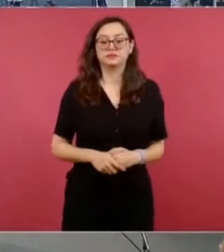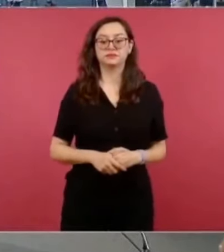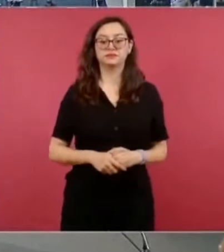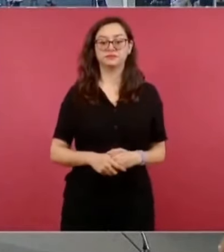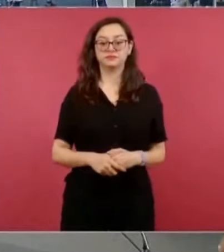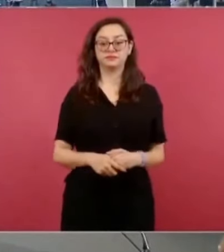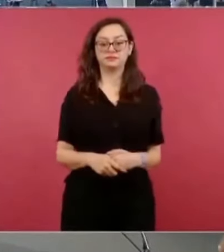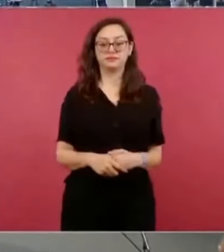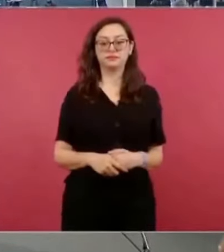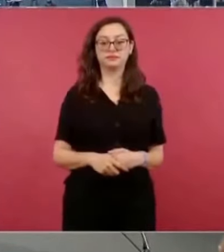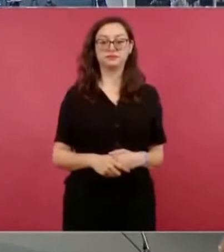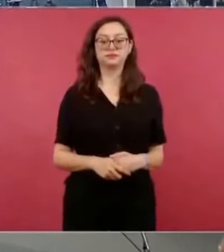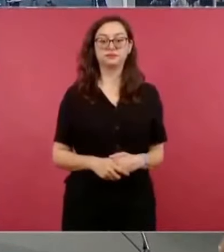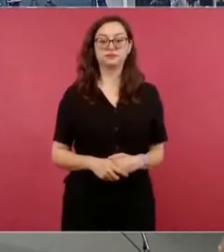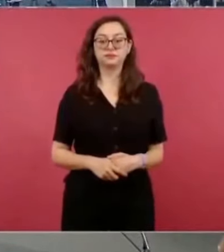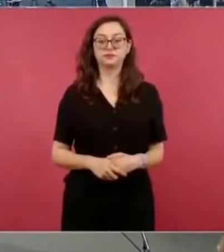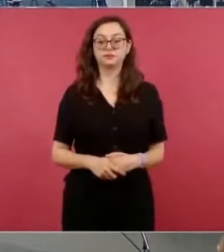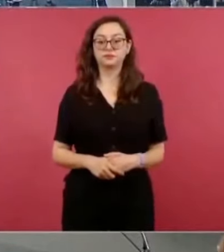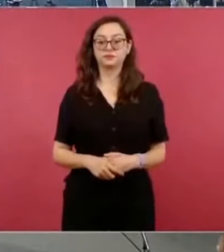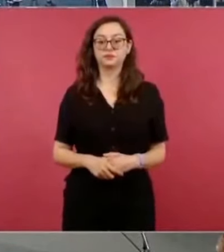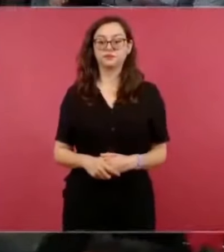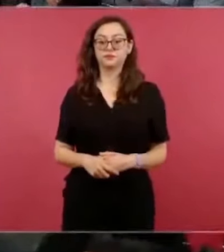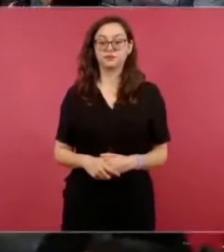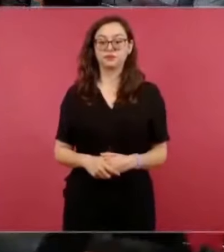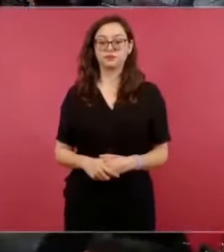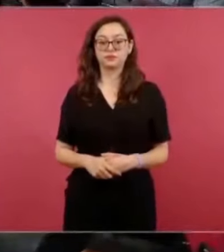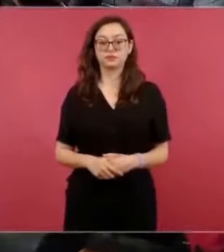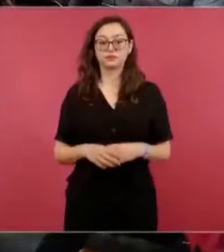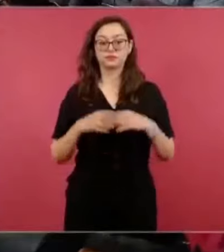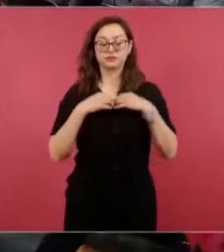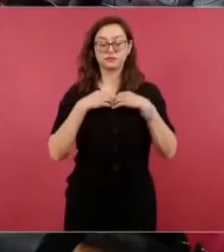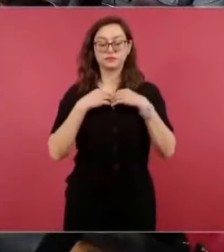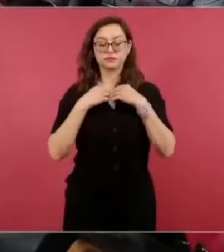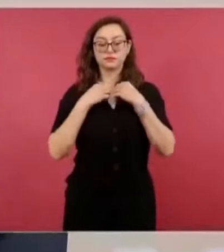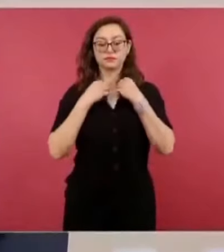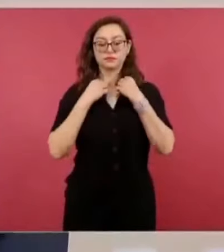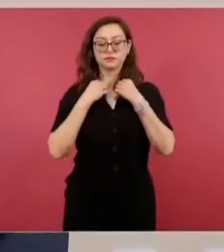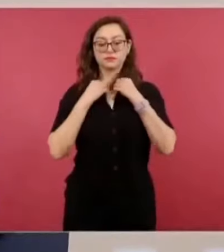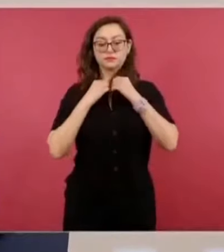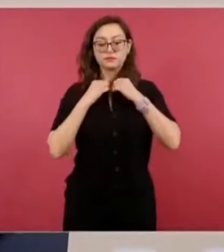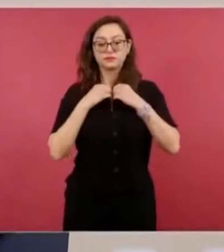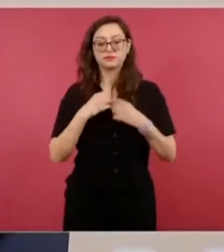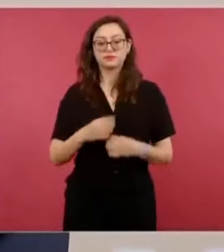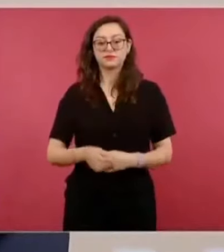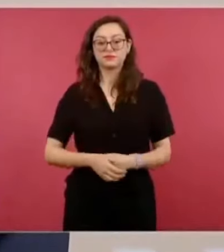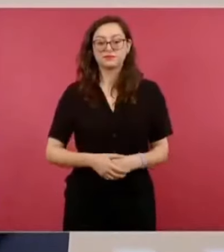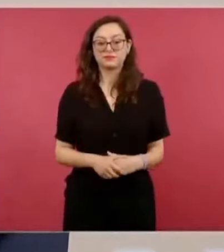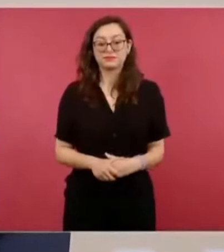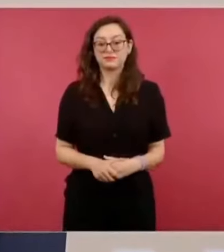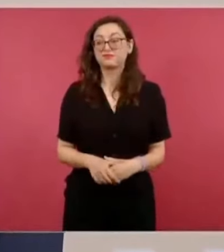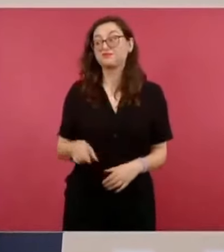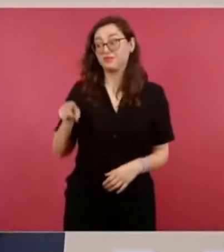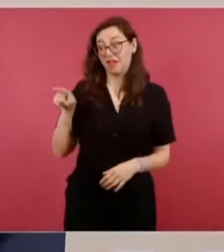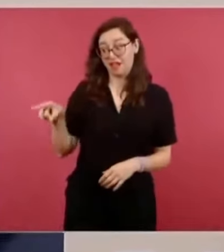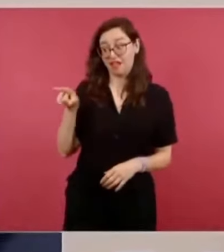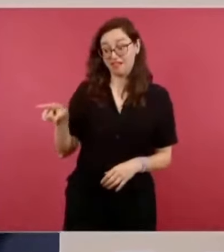concha de guau,